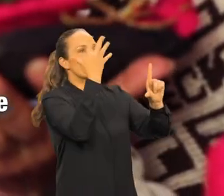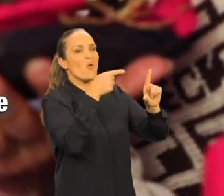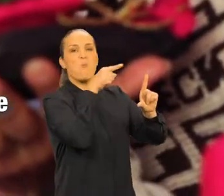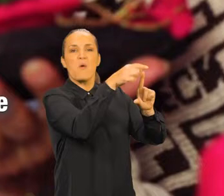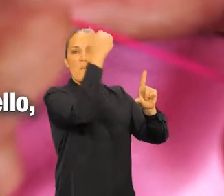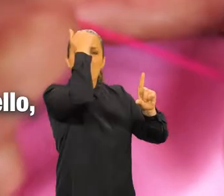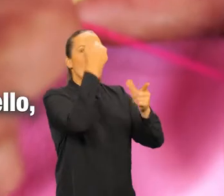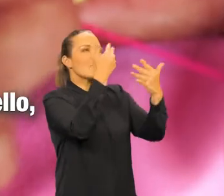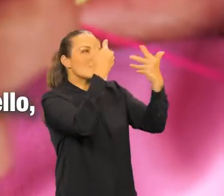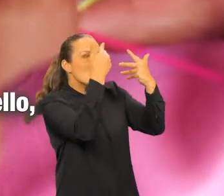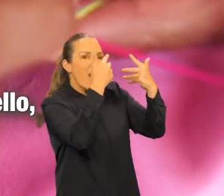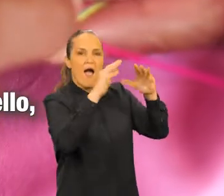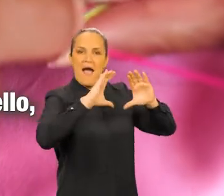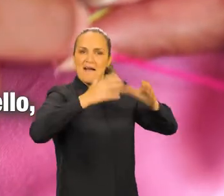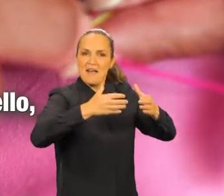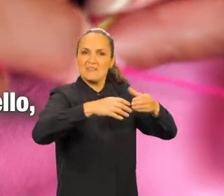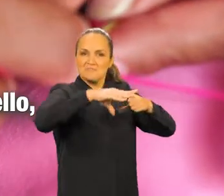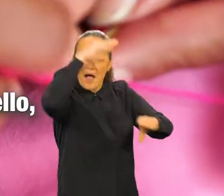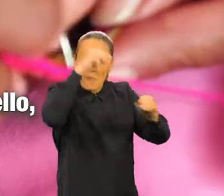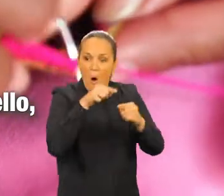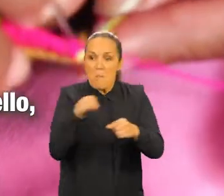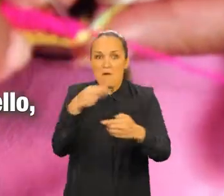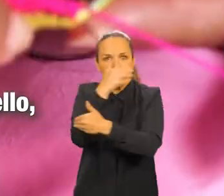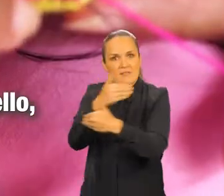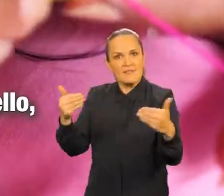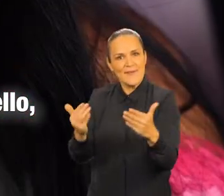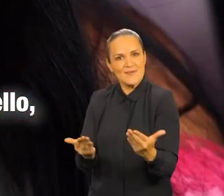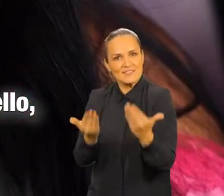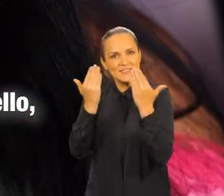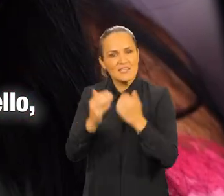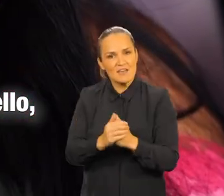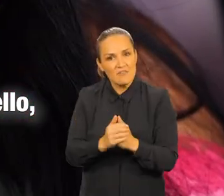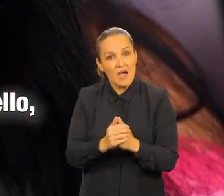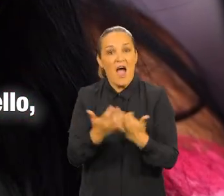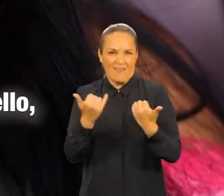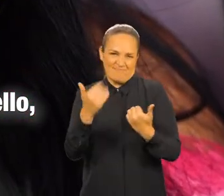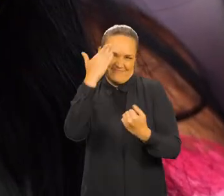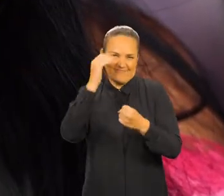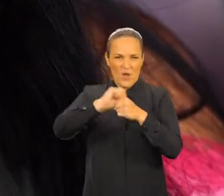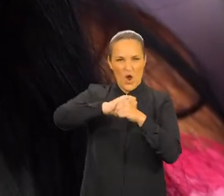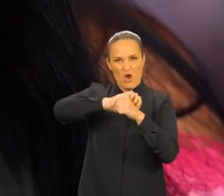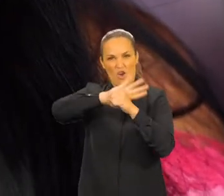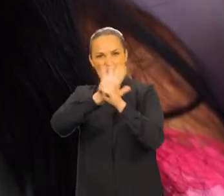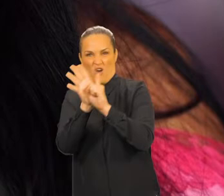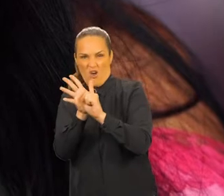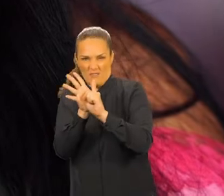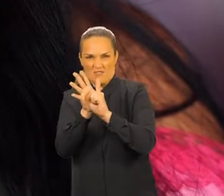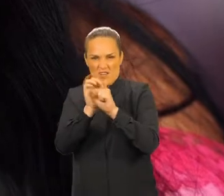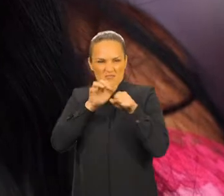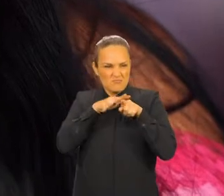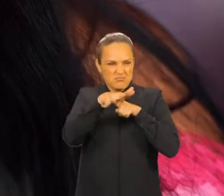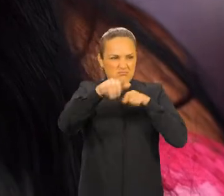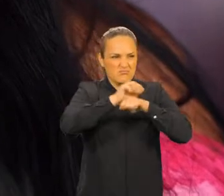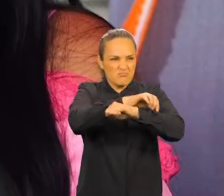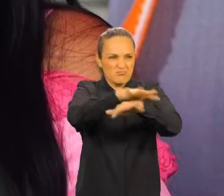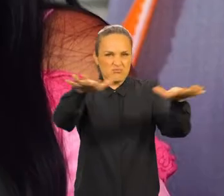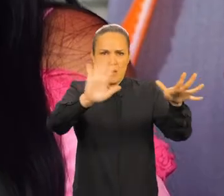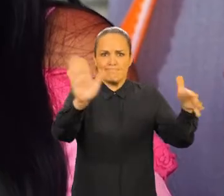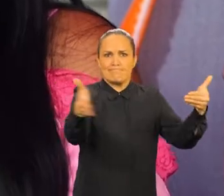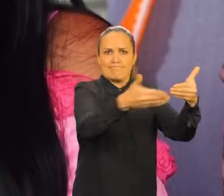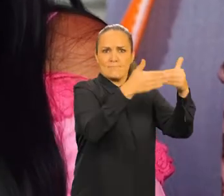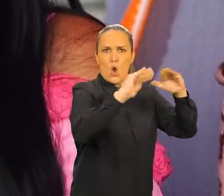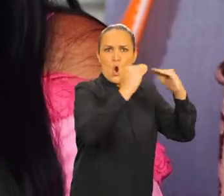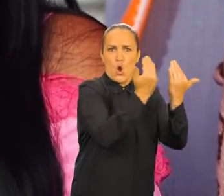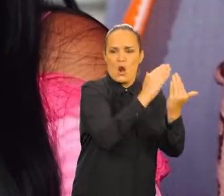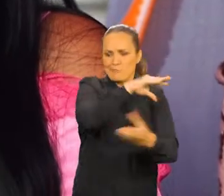virtualmente. Están recibiendo sus clases por medio de ellos. Debido a la pandemia, ellos no han ido a las aulas de clase